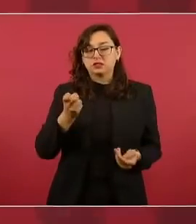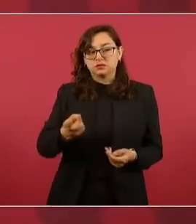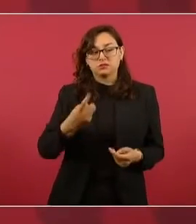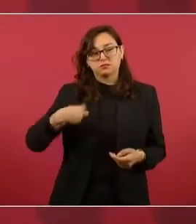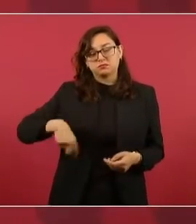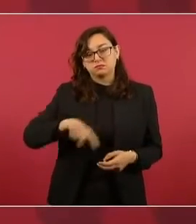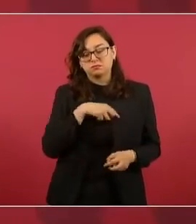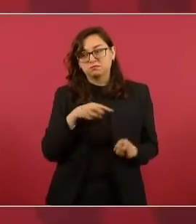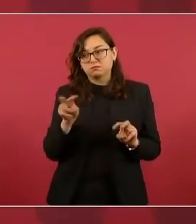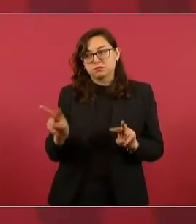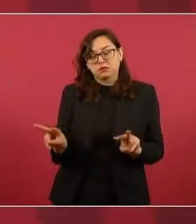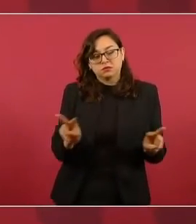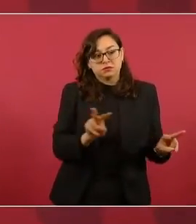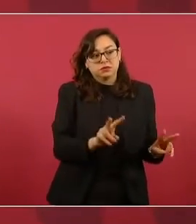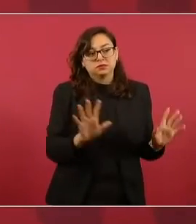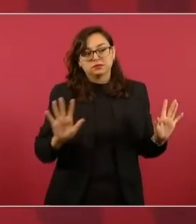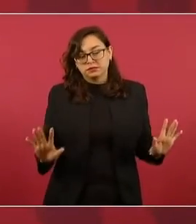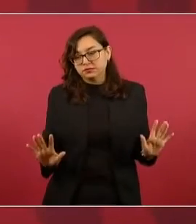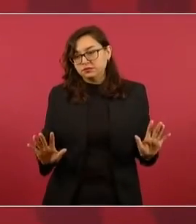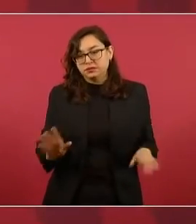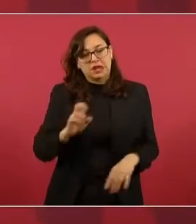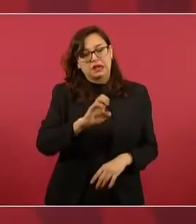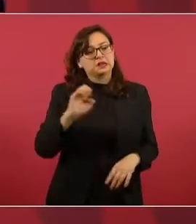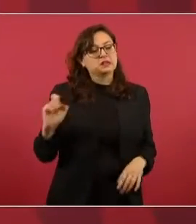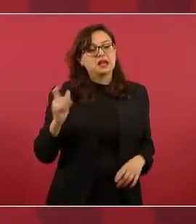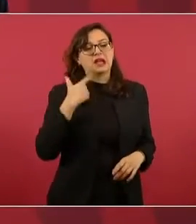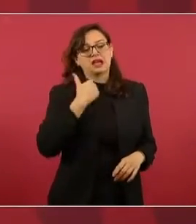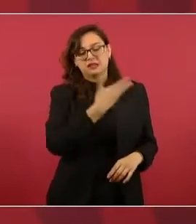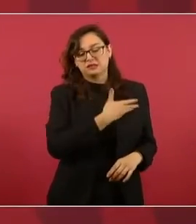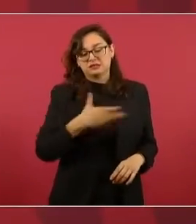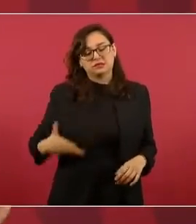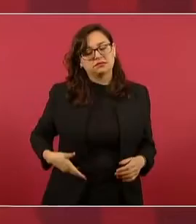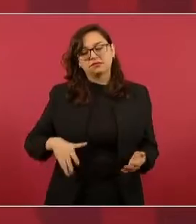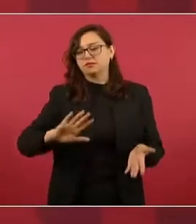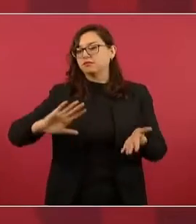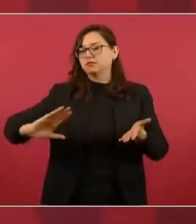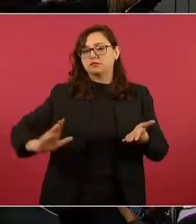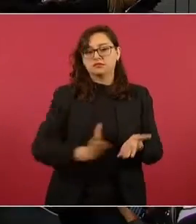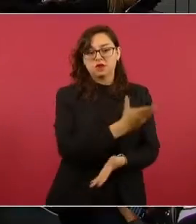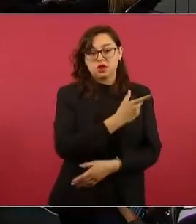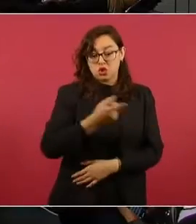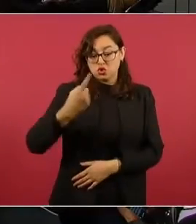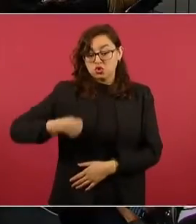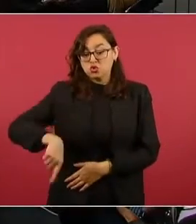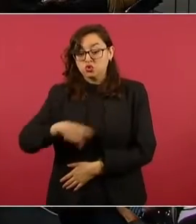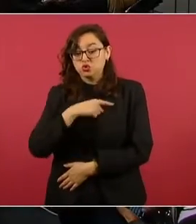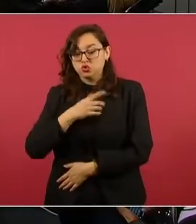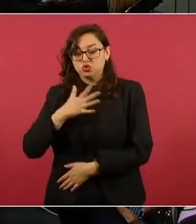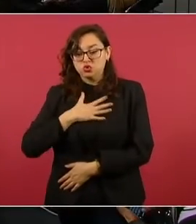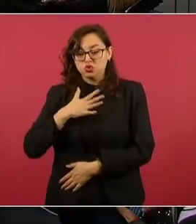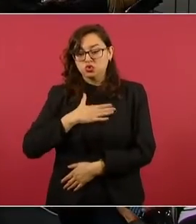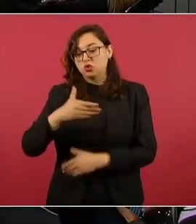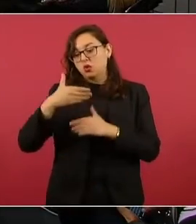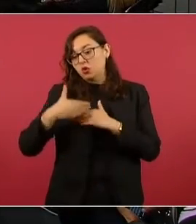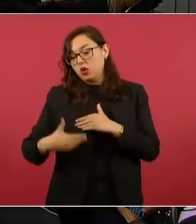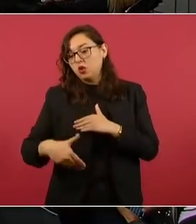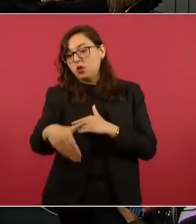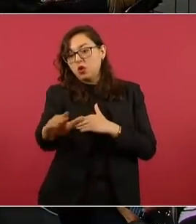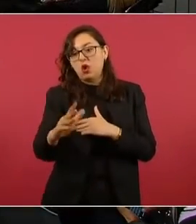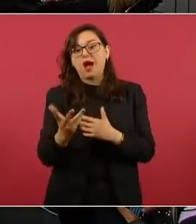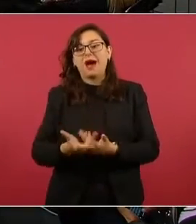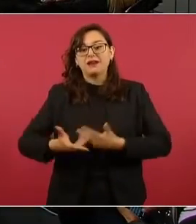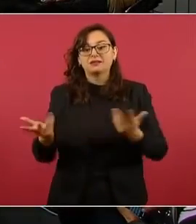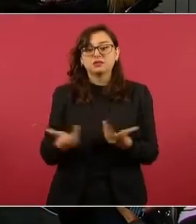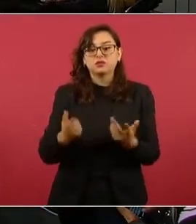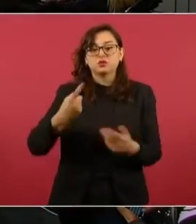hacia adelante, porque la justicia no sólo es